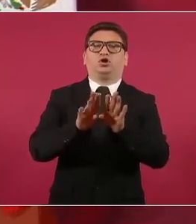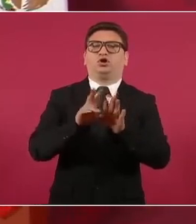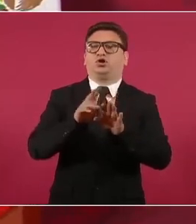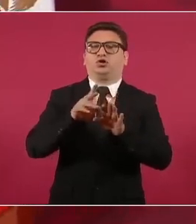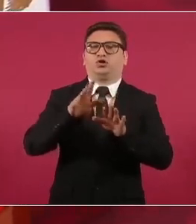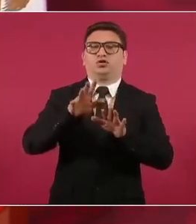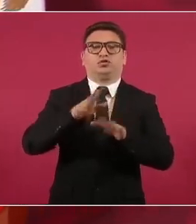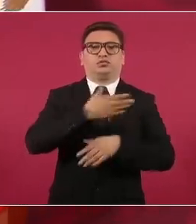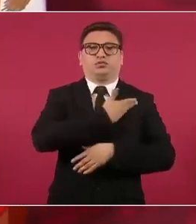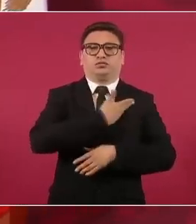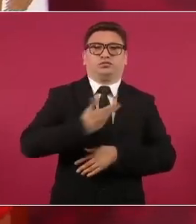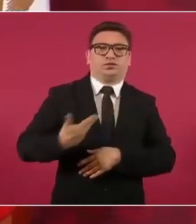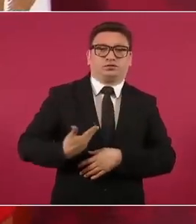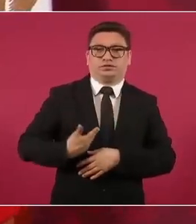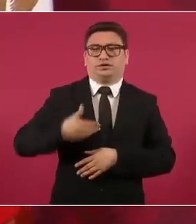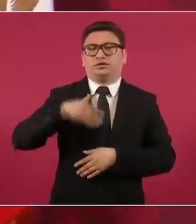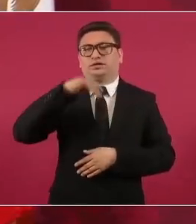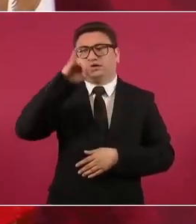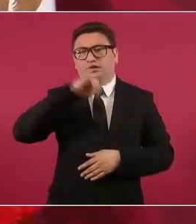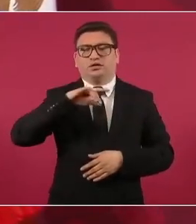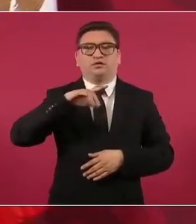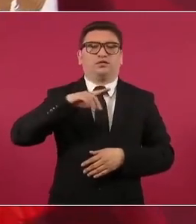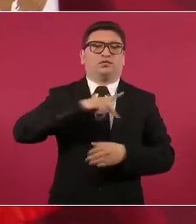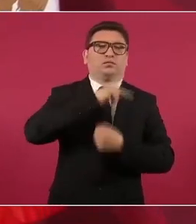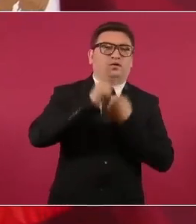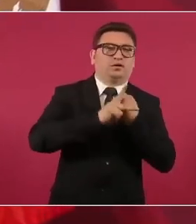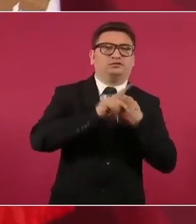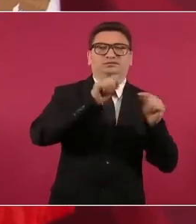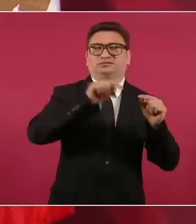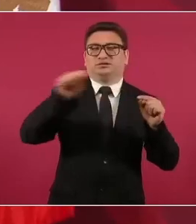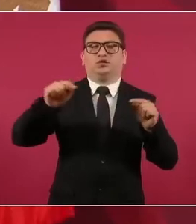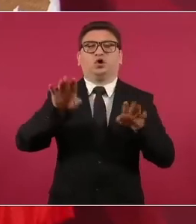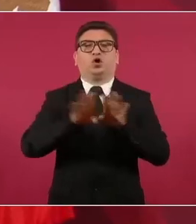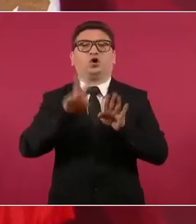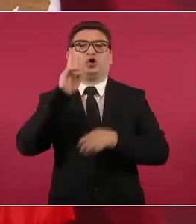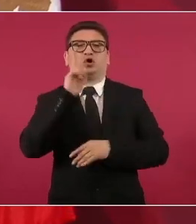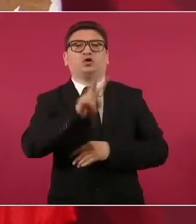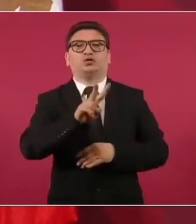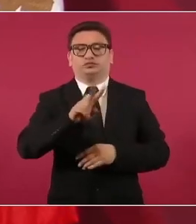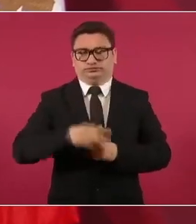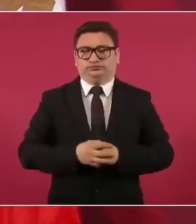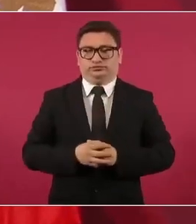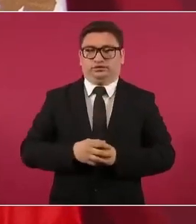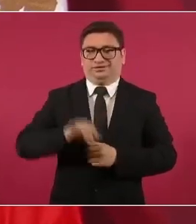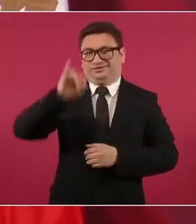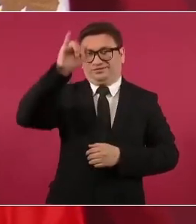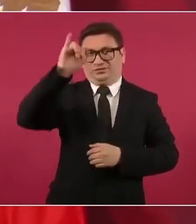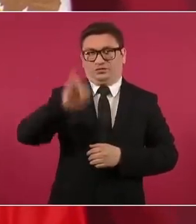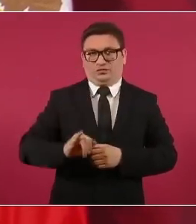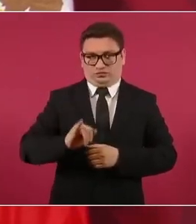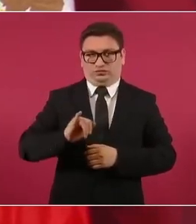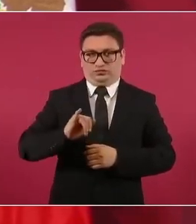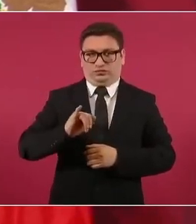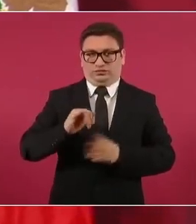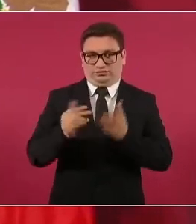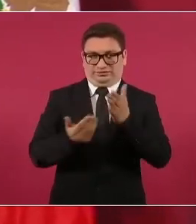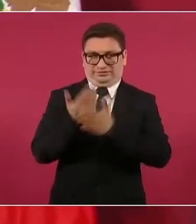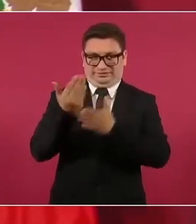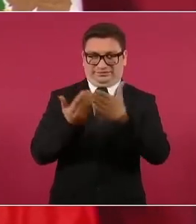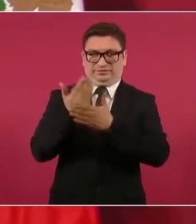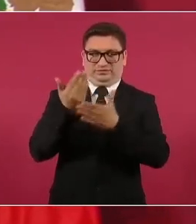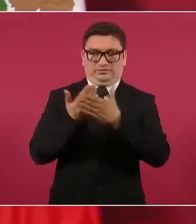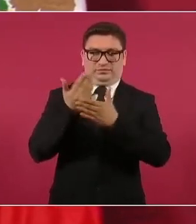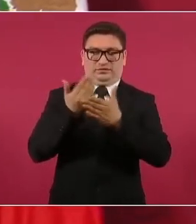presidentes, jefes de Estado en el mundo. Y los jueves en la mañana